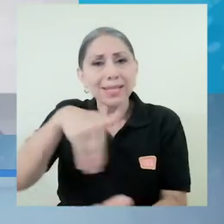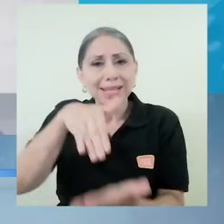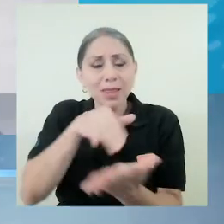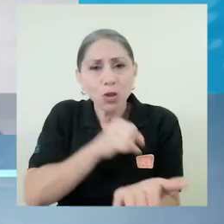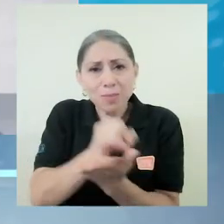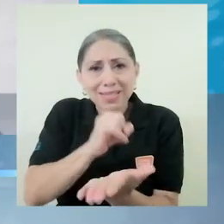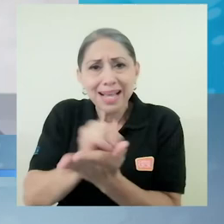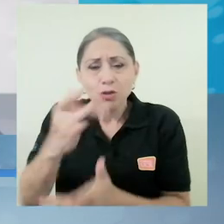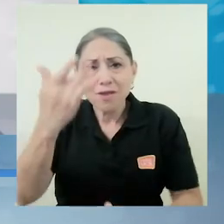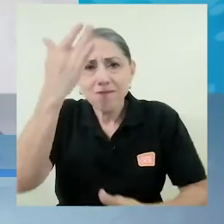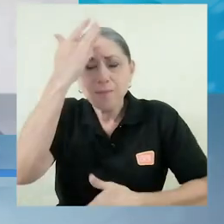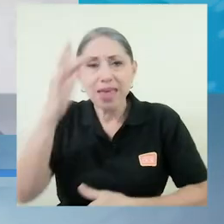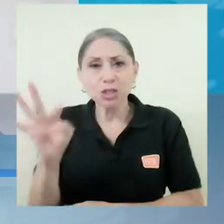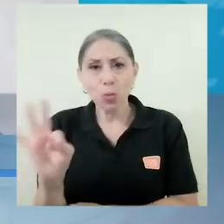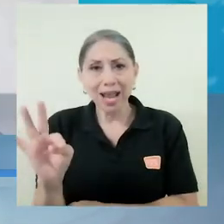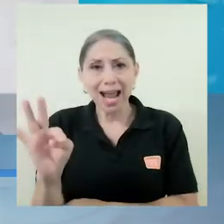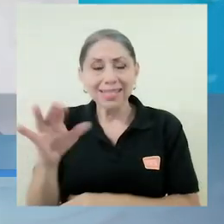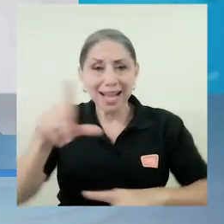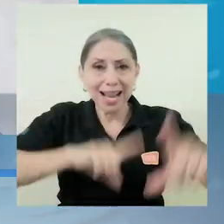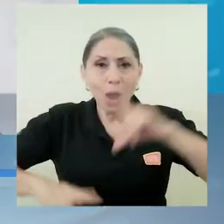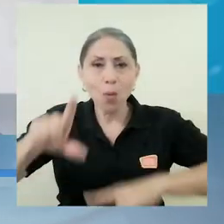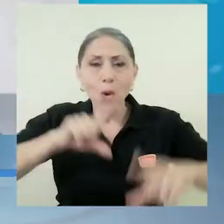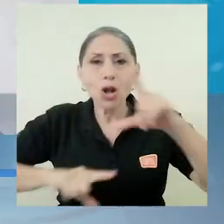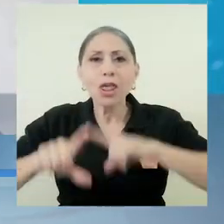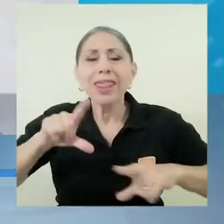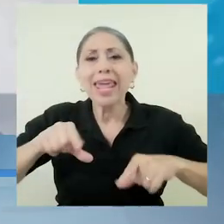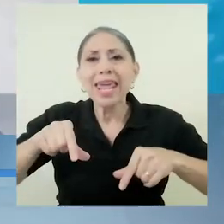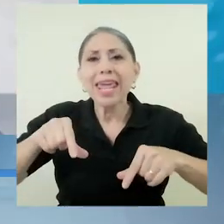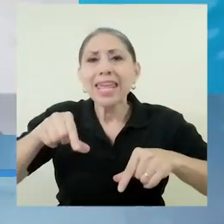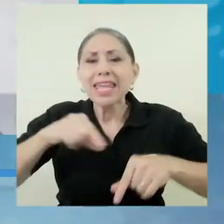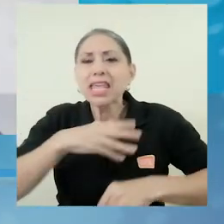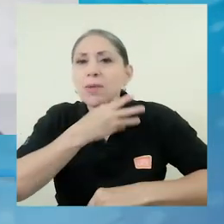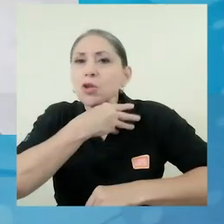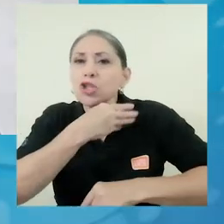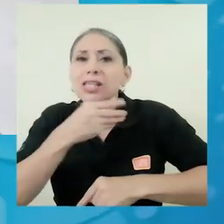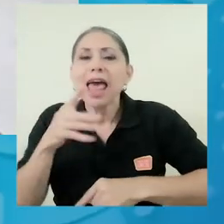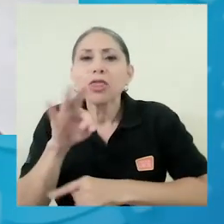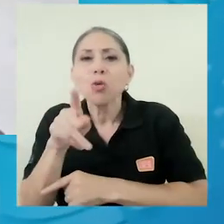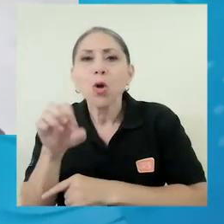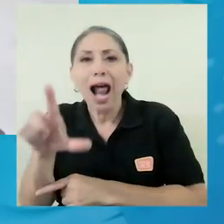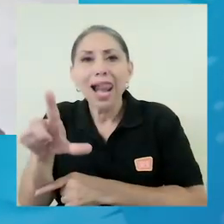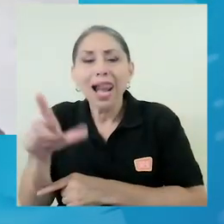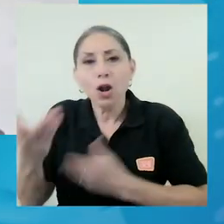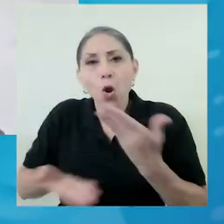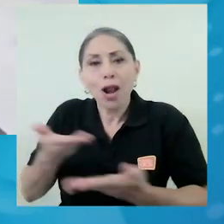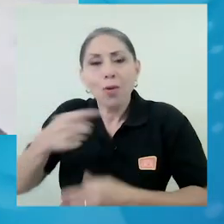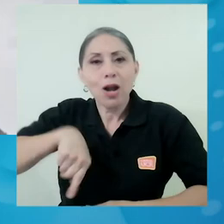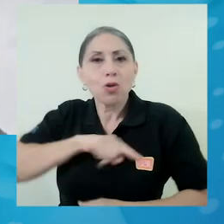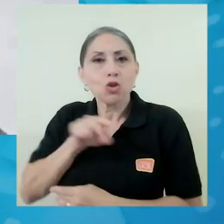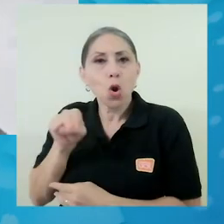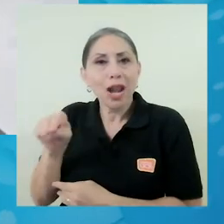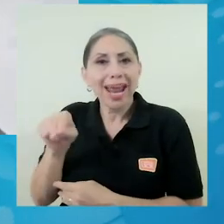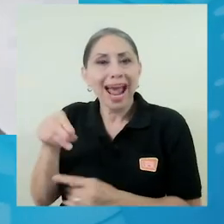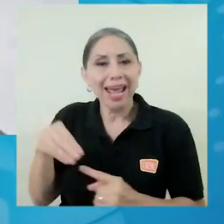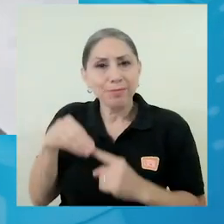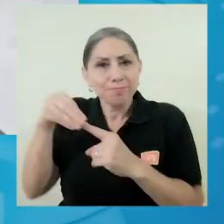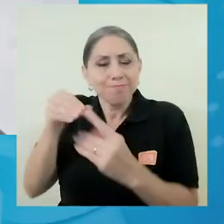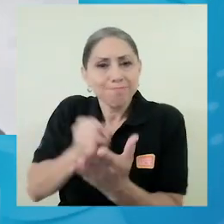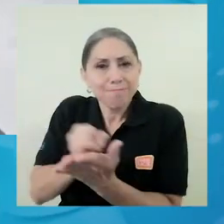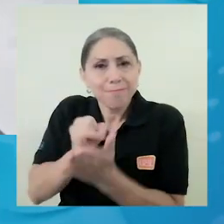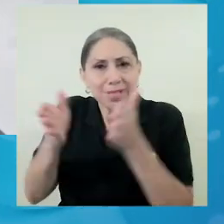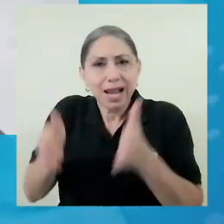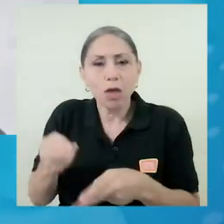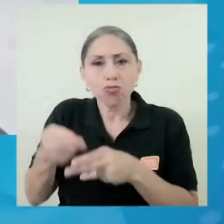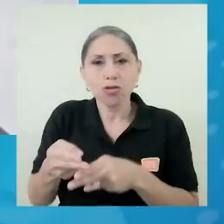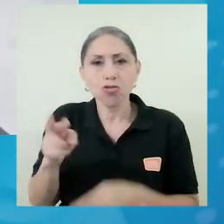el Centro de Investigación en Enfermedades Tropicales, el Laboratorio de Quineficialidad Tumoral, donde colabora nuestro colega y, digamos, investigador principal,